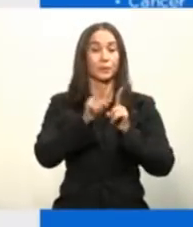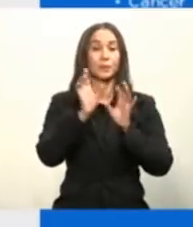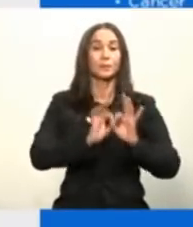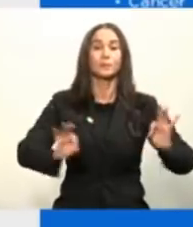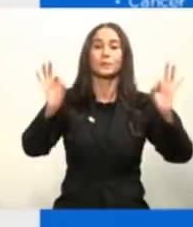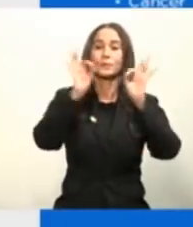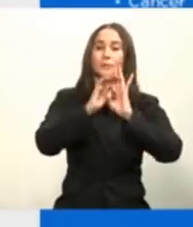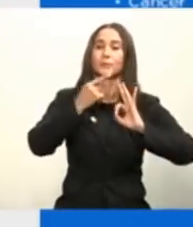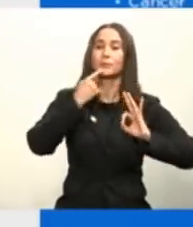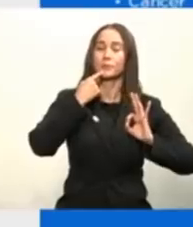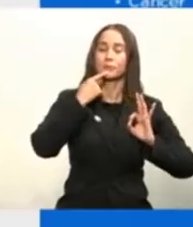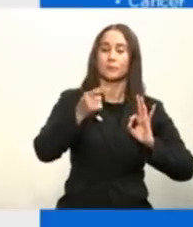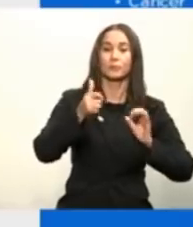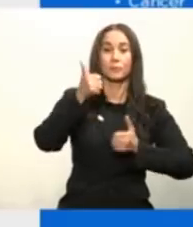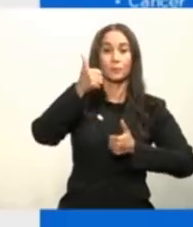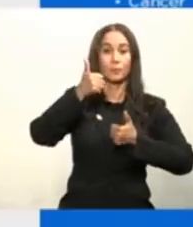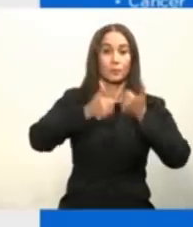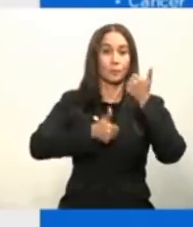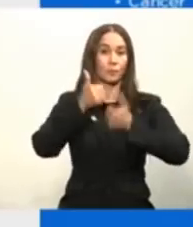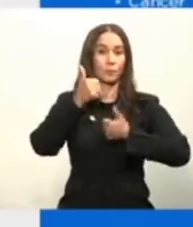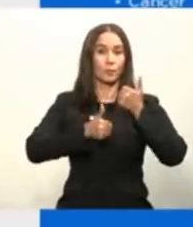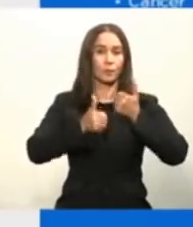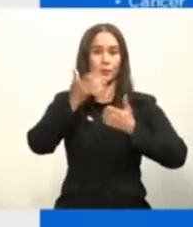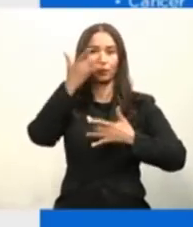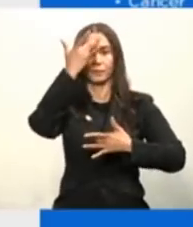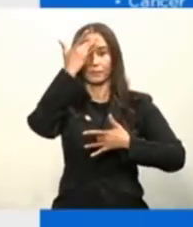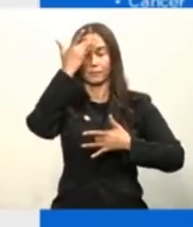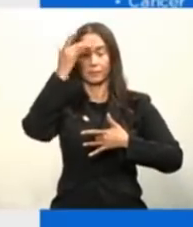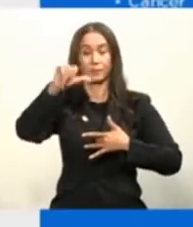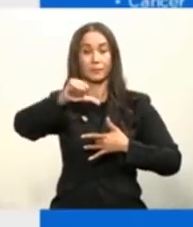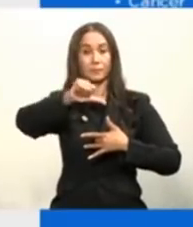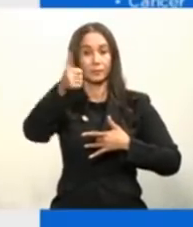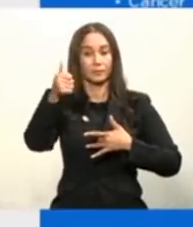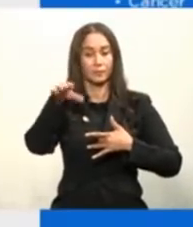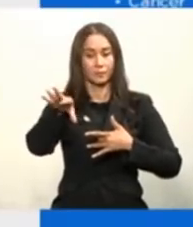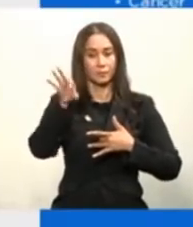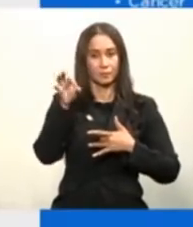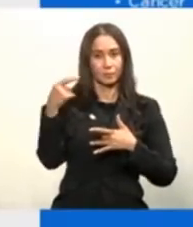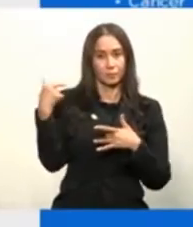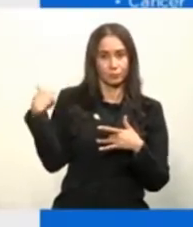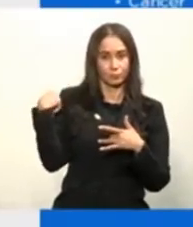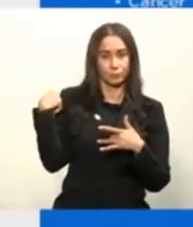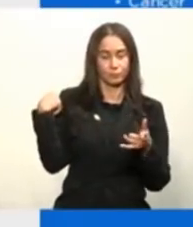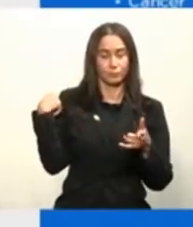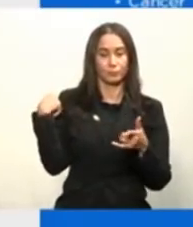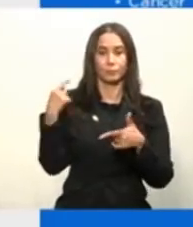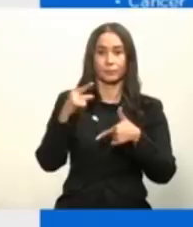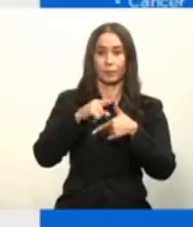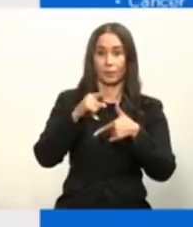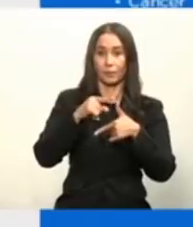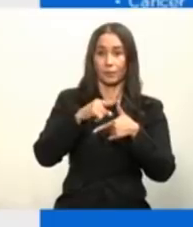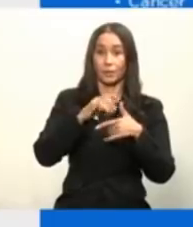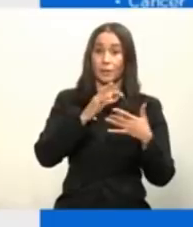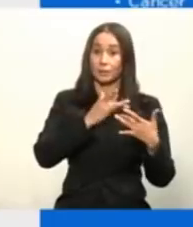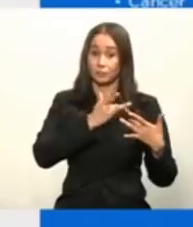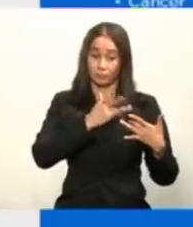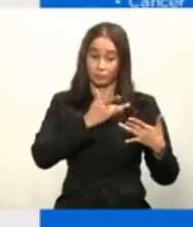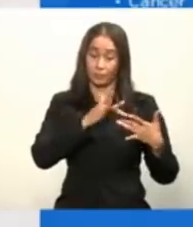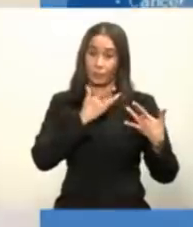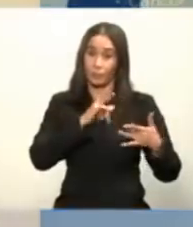destacar cuáles son las comorbilidades que hemos definido. Y estas son hipertensión,